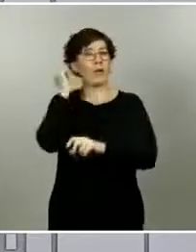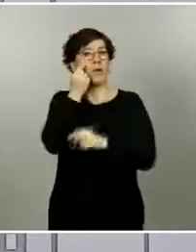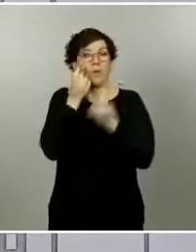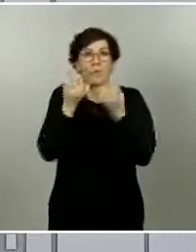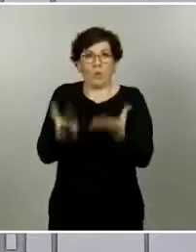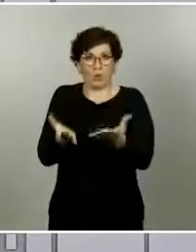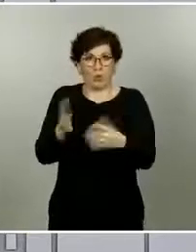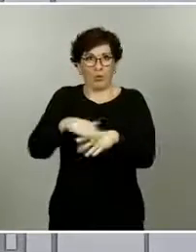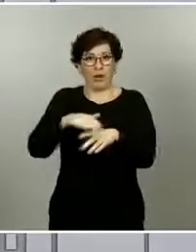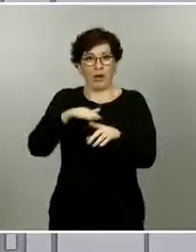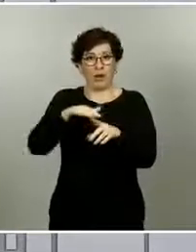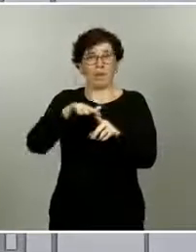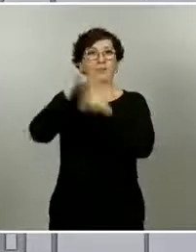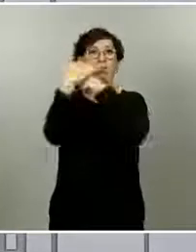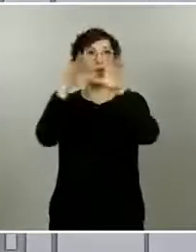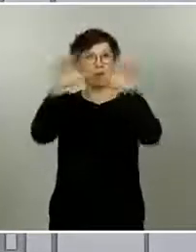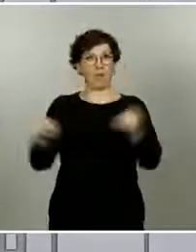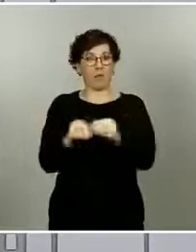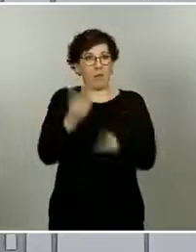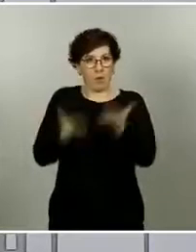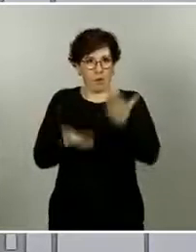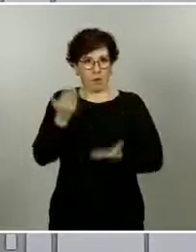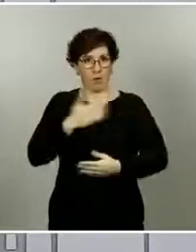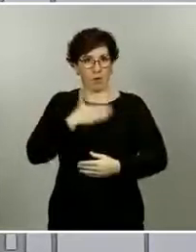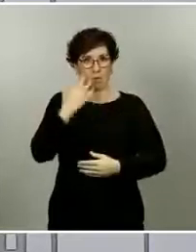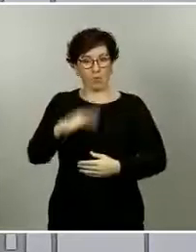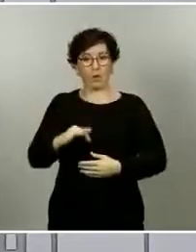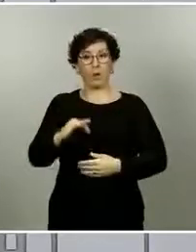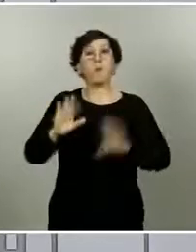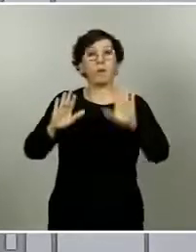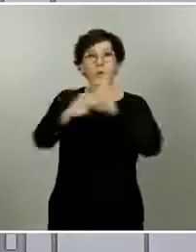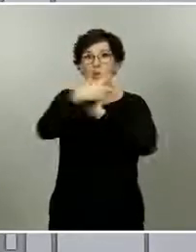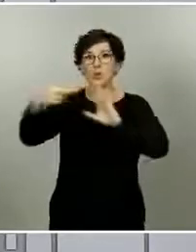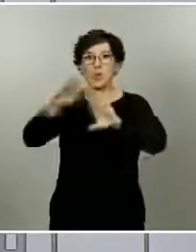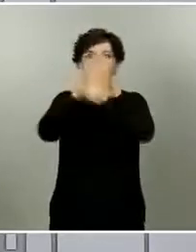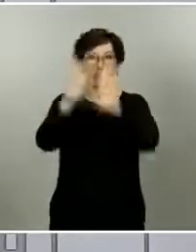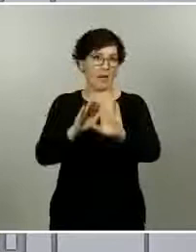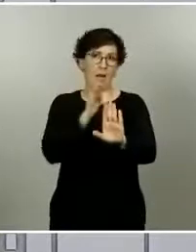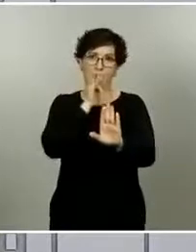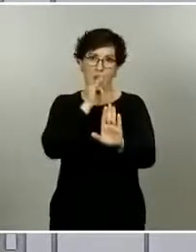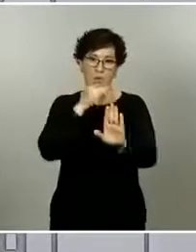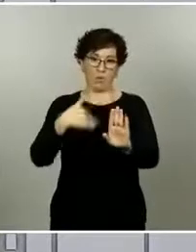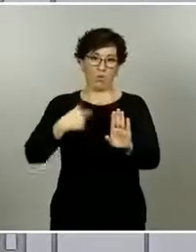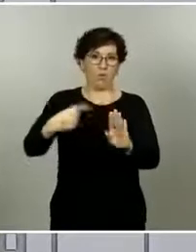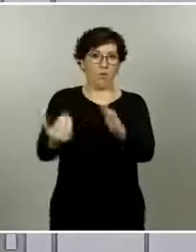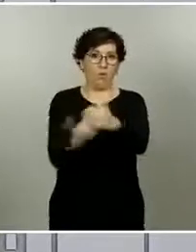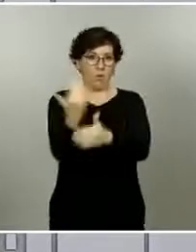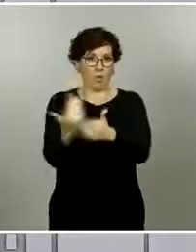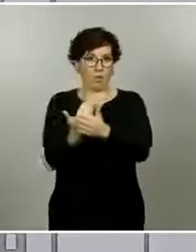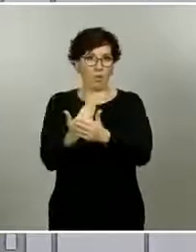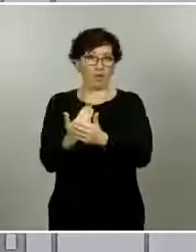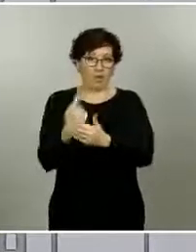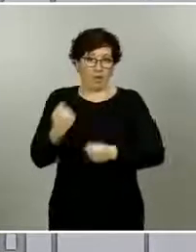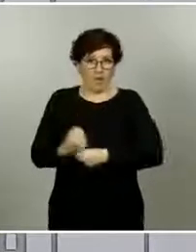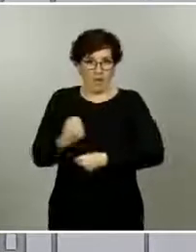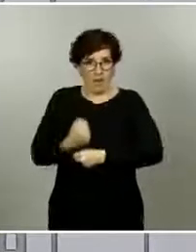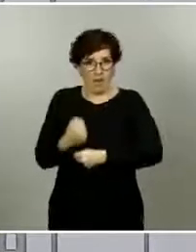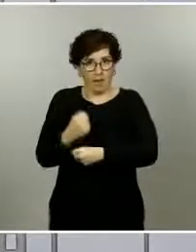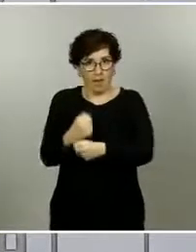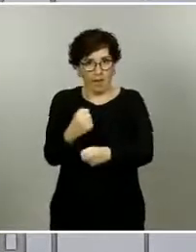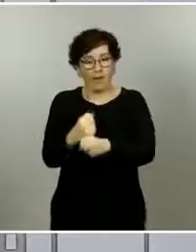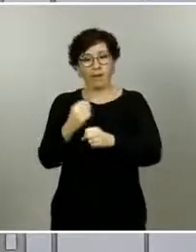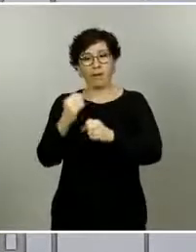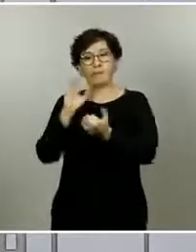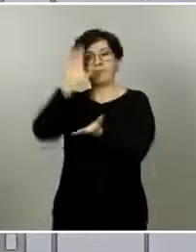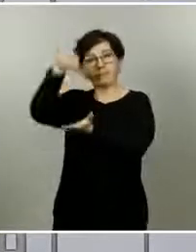para poder empezar a valorar la situación. Es cierto que los resultados finales todavía van a tardar unos días porque hay mucho trabajo de fondo que hay que realizar, tanto en